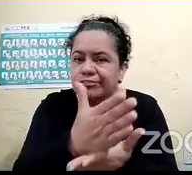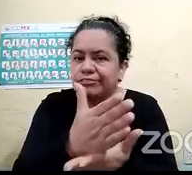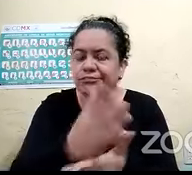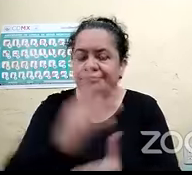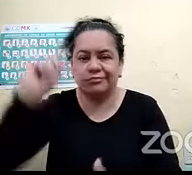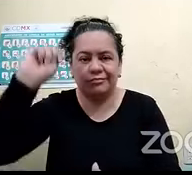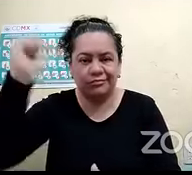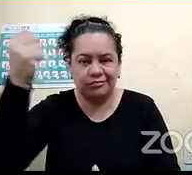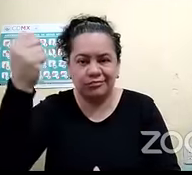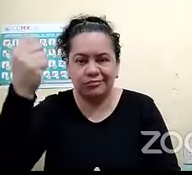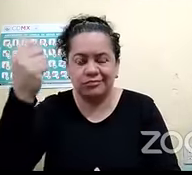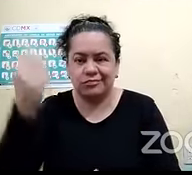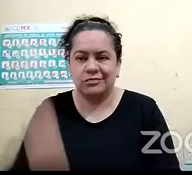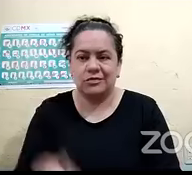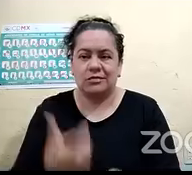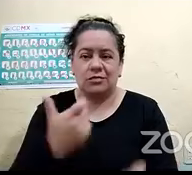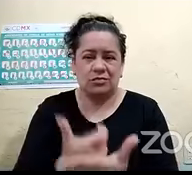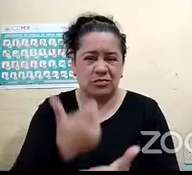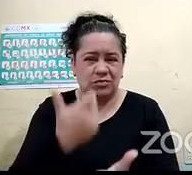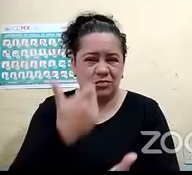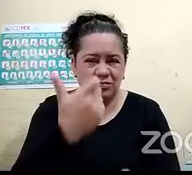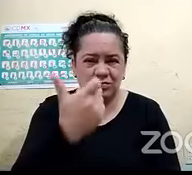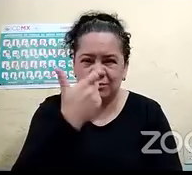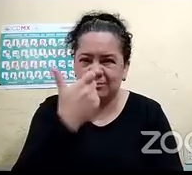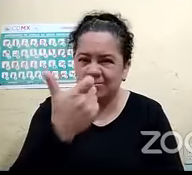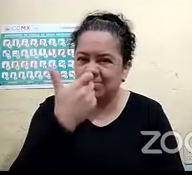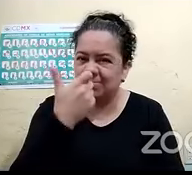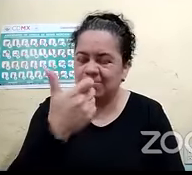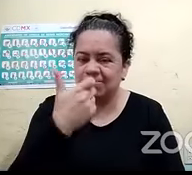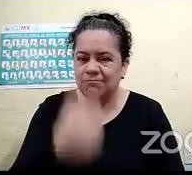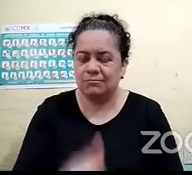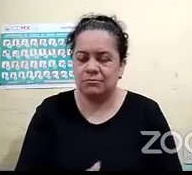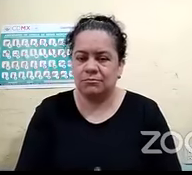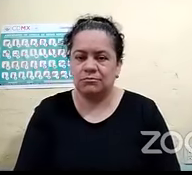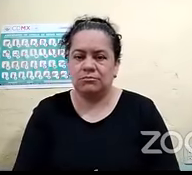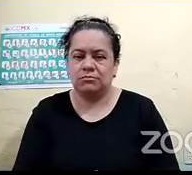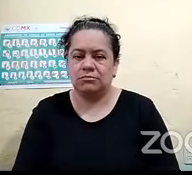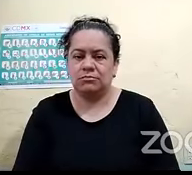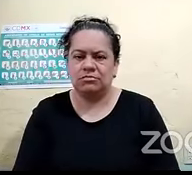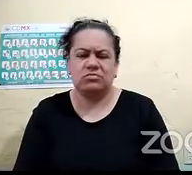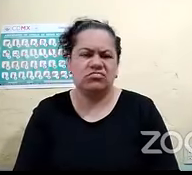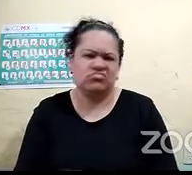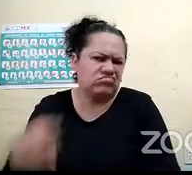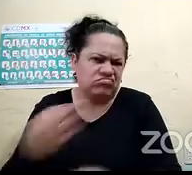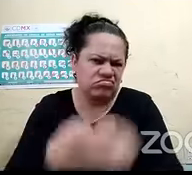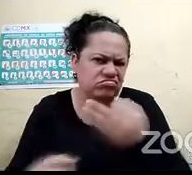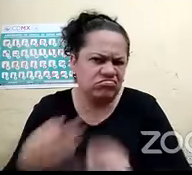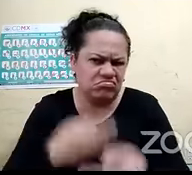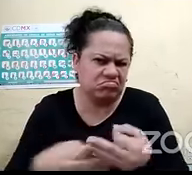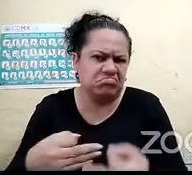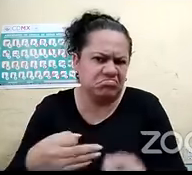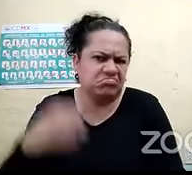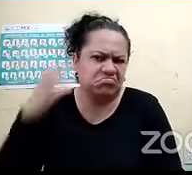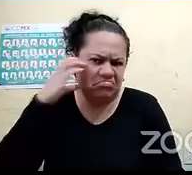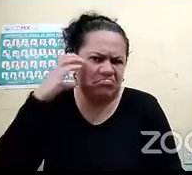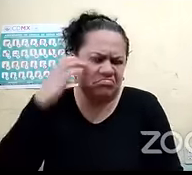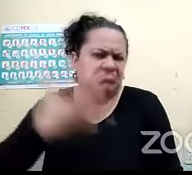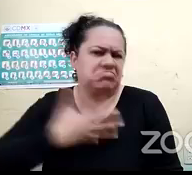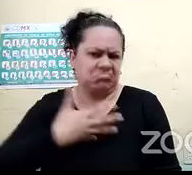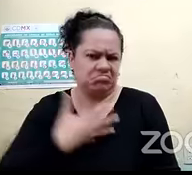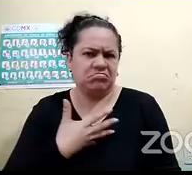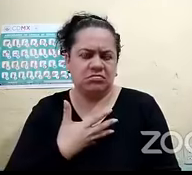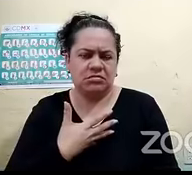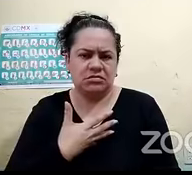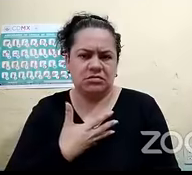Otra cosa. Podemos todos tener un teléfono inteligente que nos diga de todo.